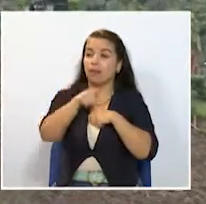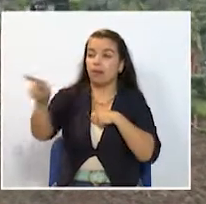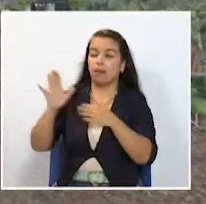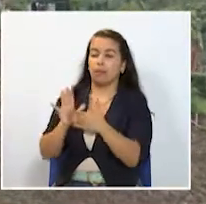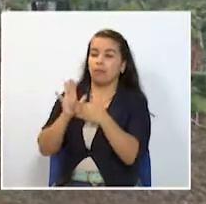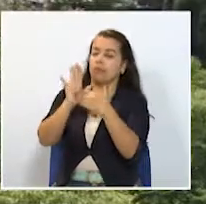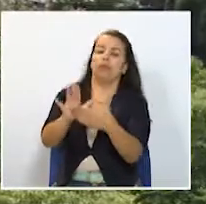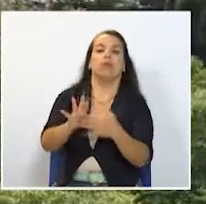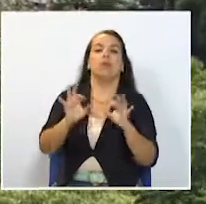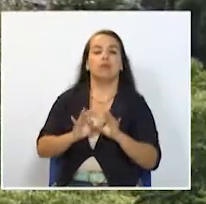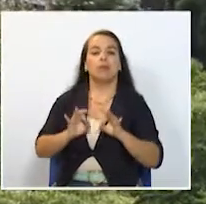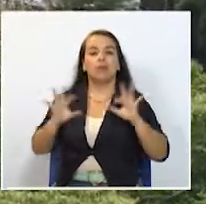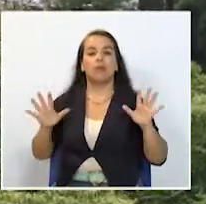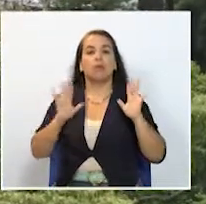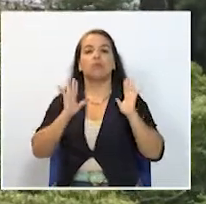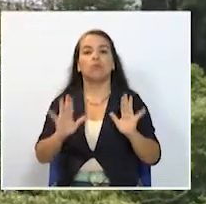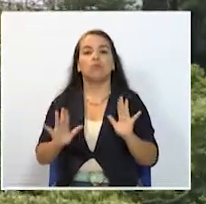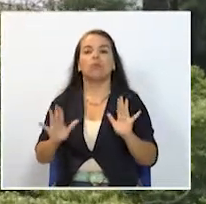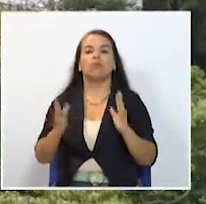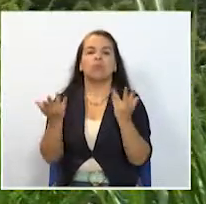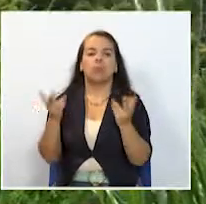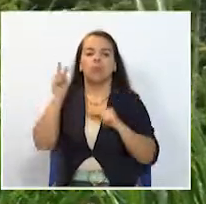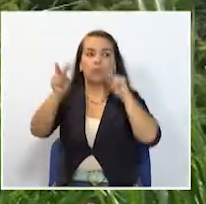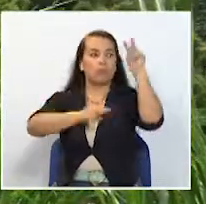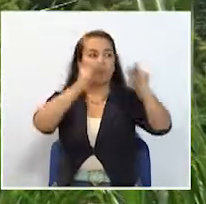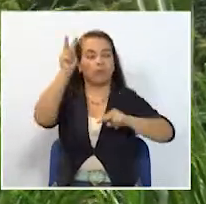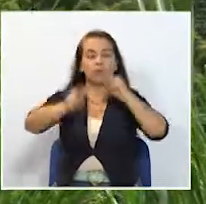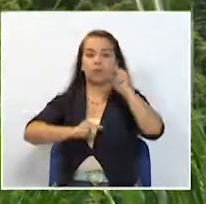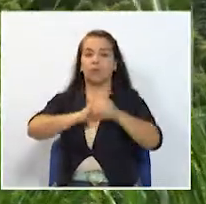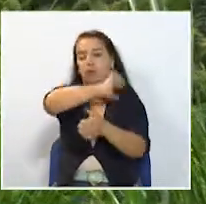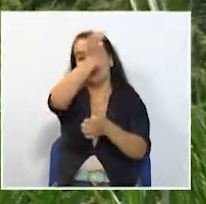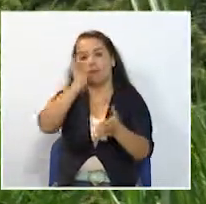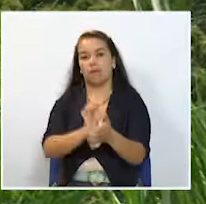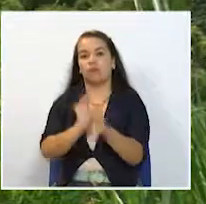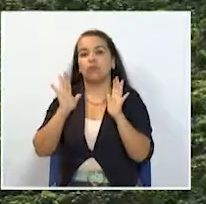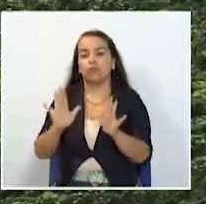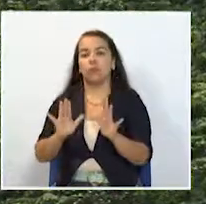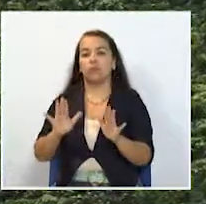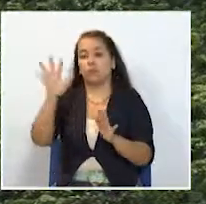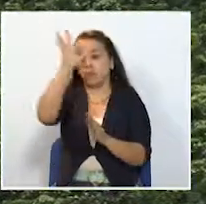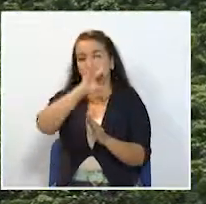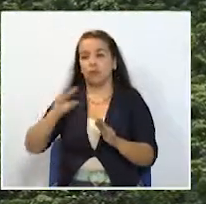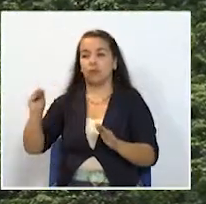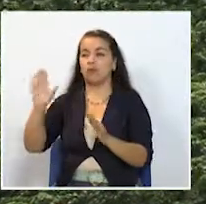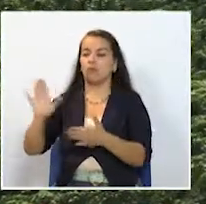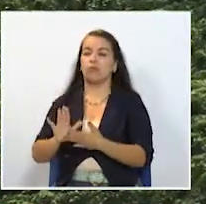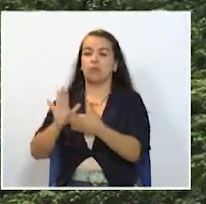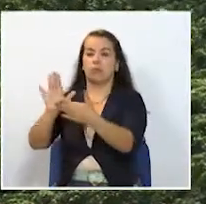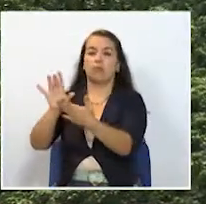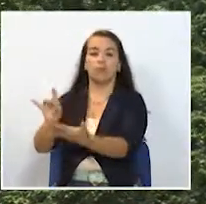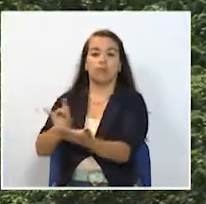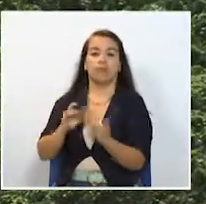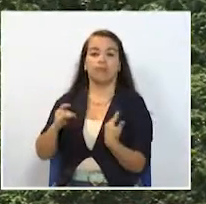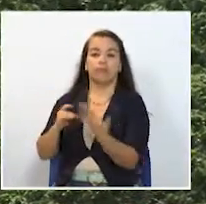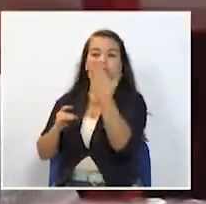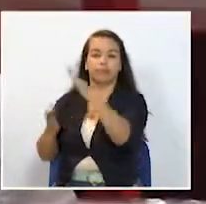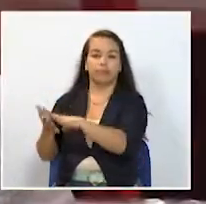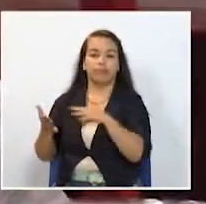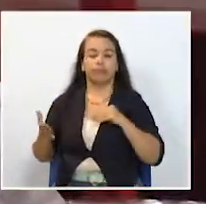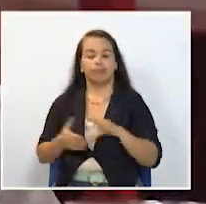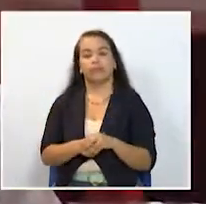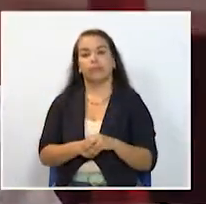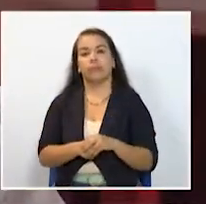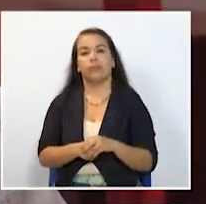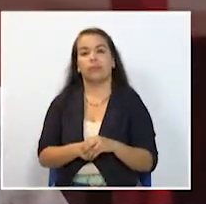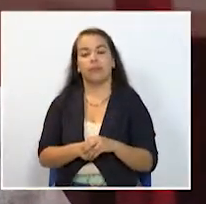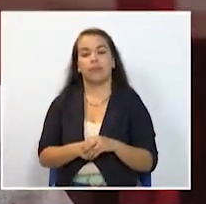las oportunidades en materia turística del eje cafetero donde el Quindío sigue siendo el modelo regional en esa materia El turismo es